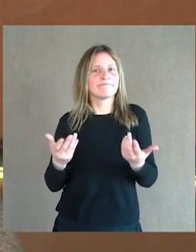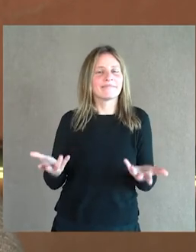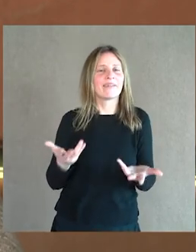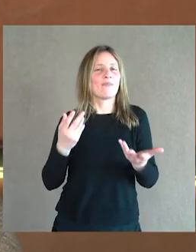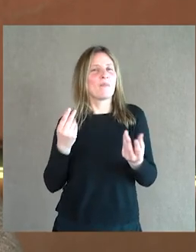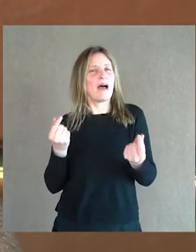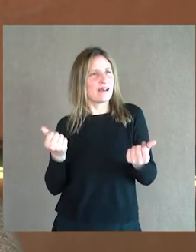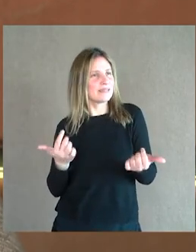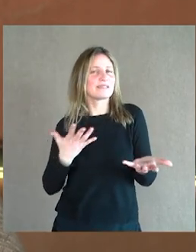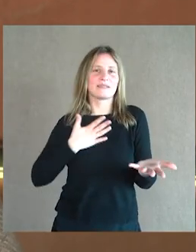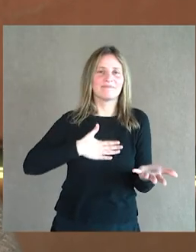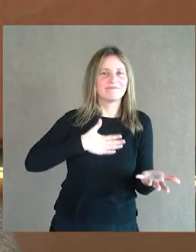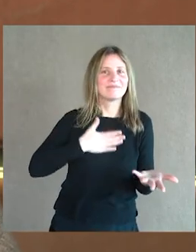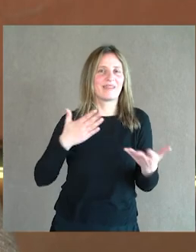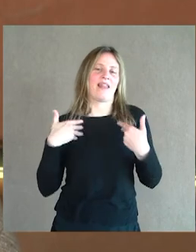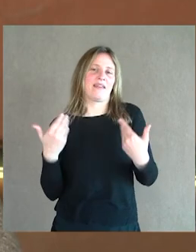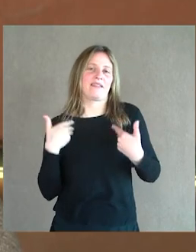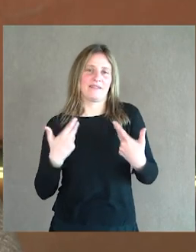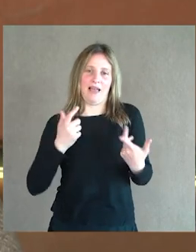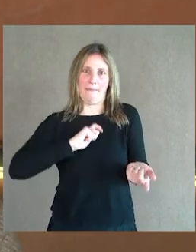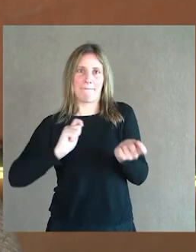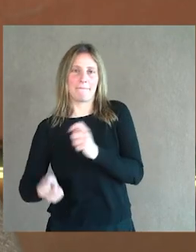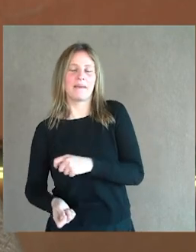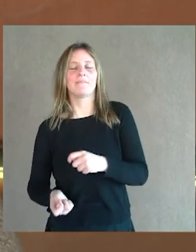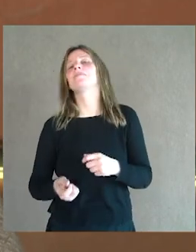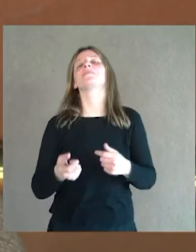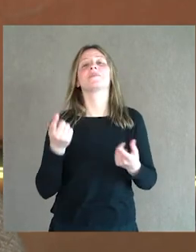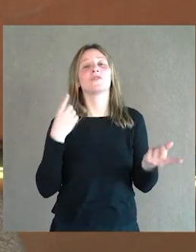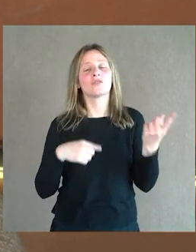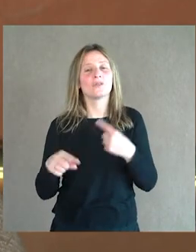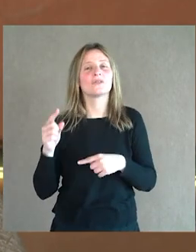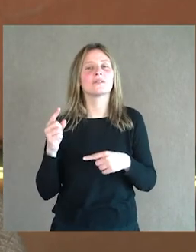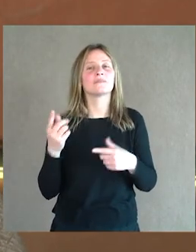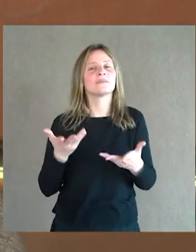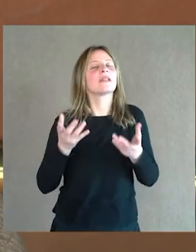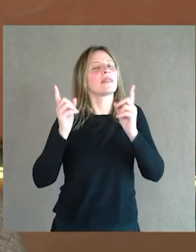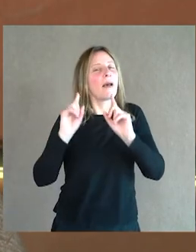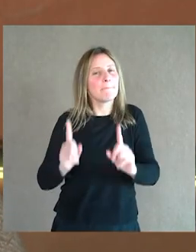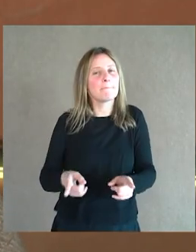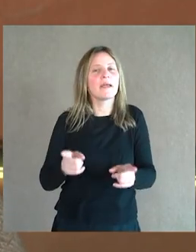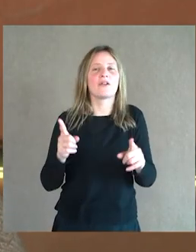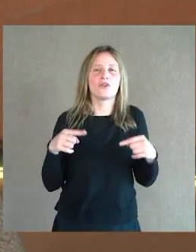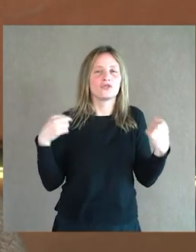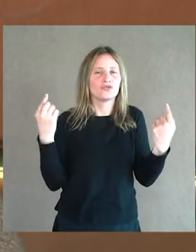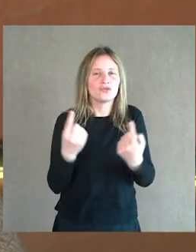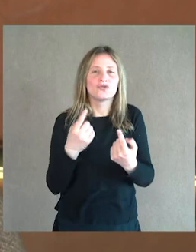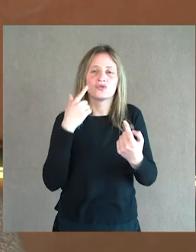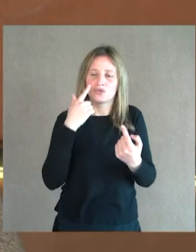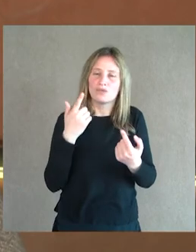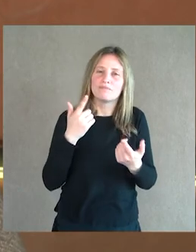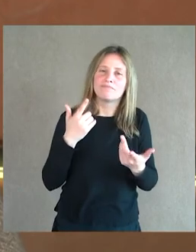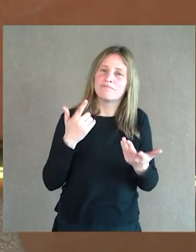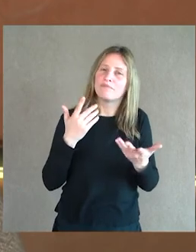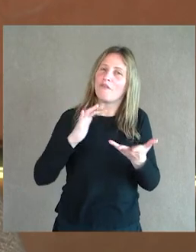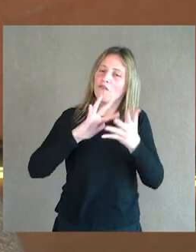amable y mucho más alegre. Entonces, en ese sentido, también estamos entrando a otro territorio